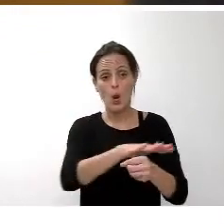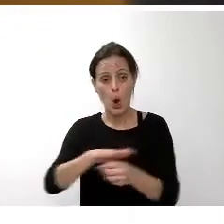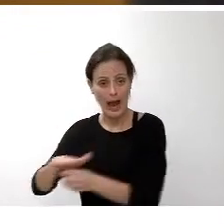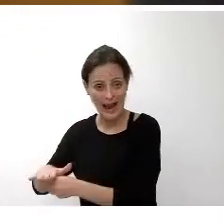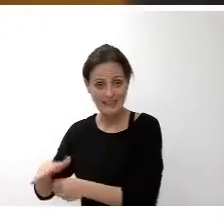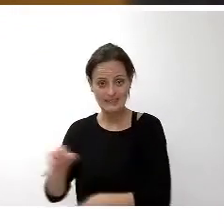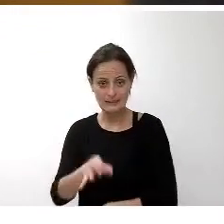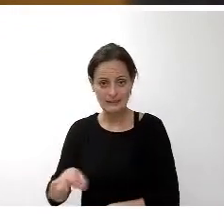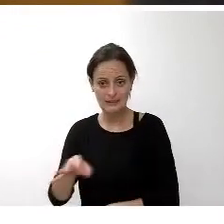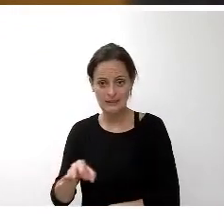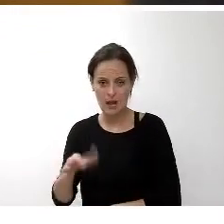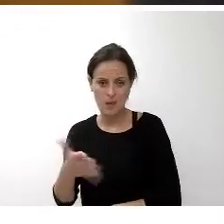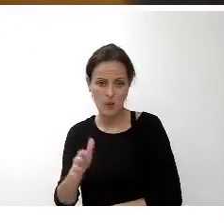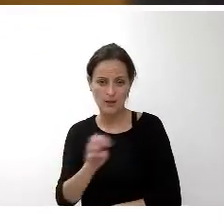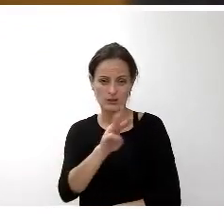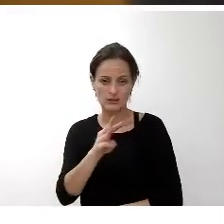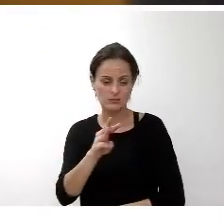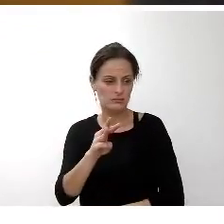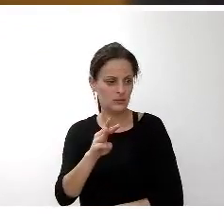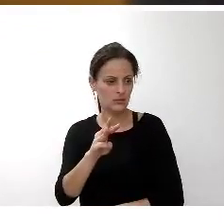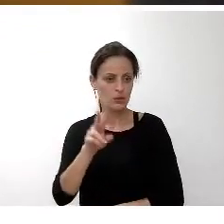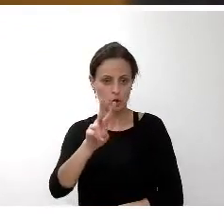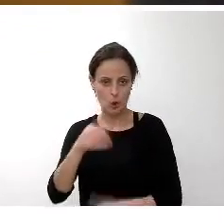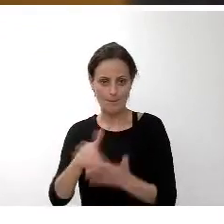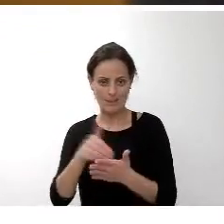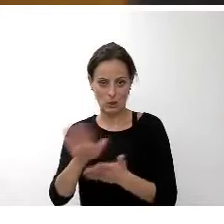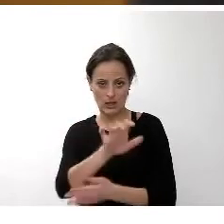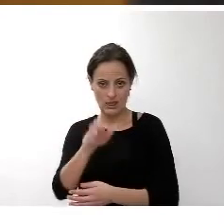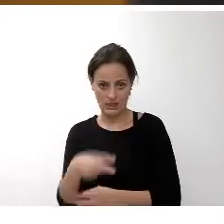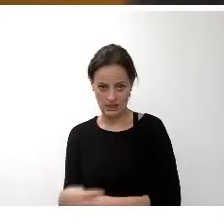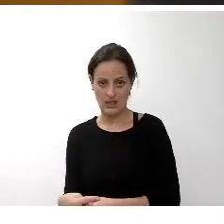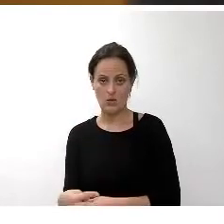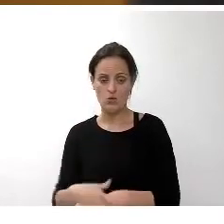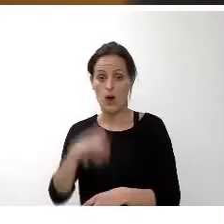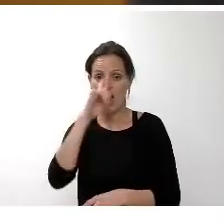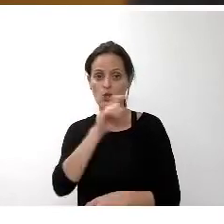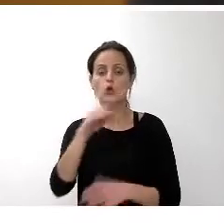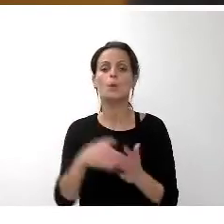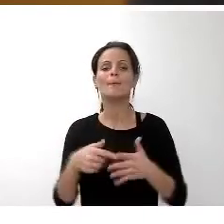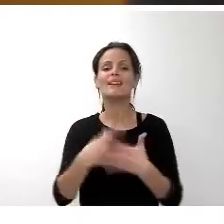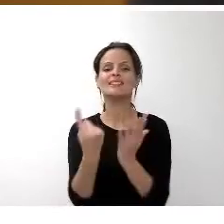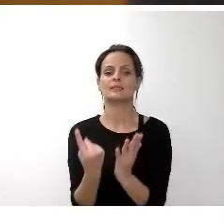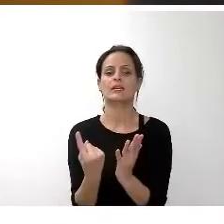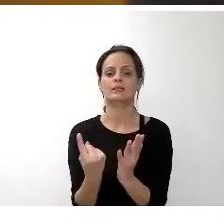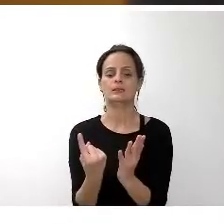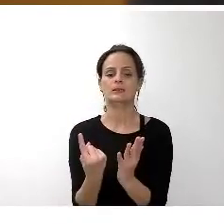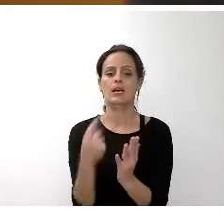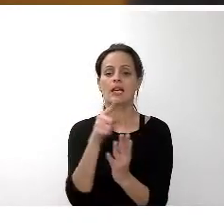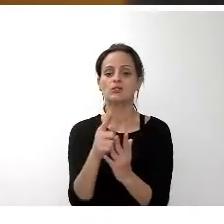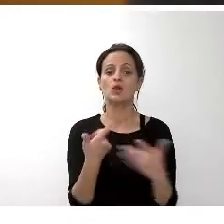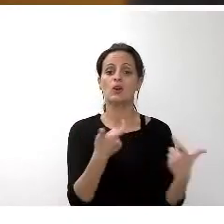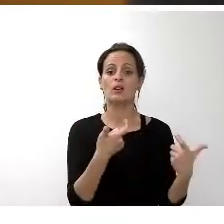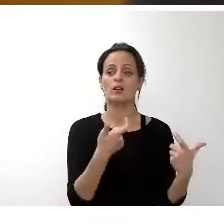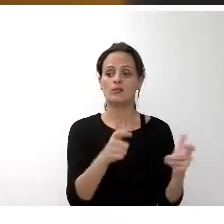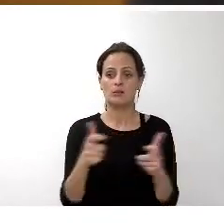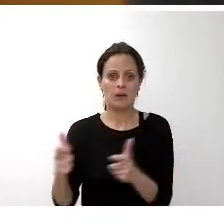es de torno a 3 millones de euros adicionales en el año 2016, que se han repartido a través de la